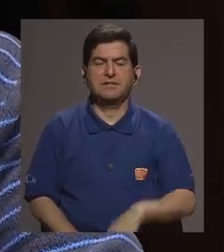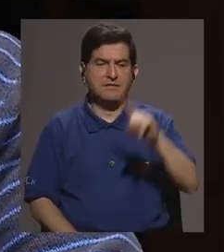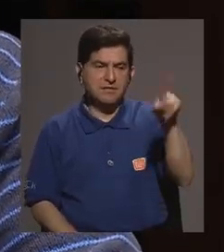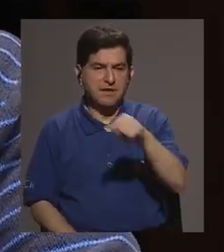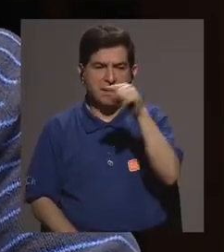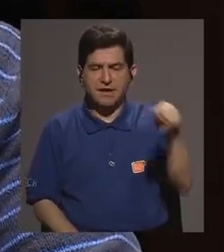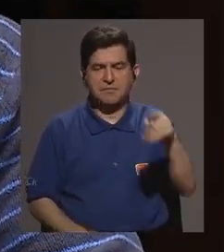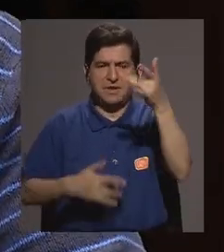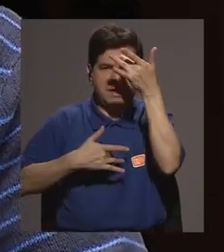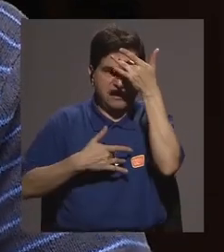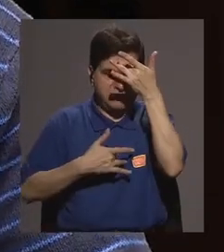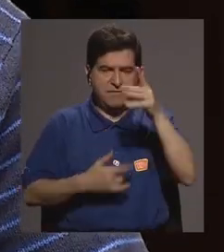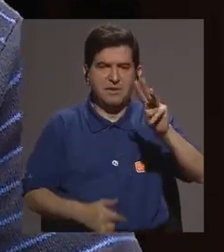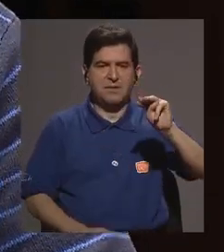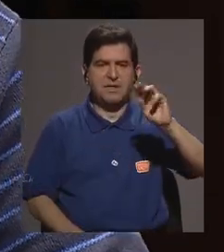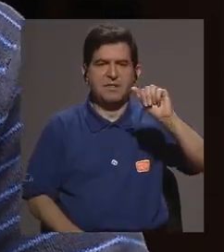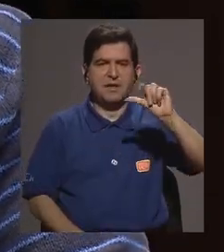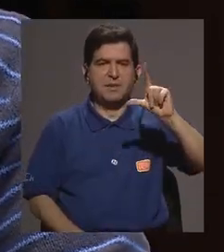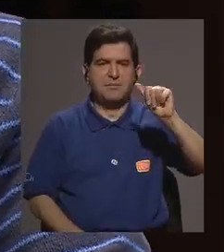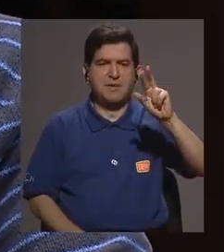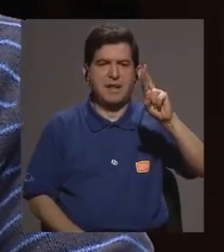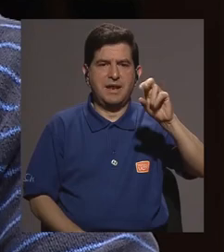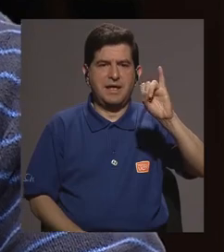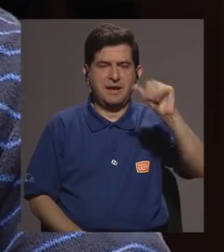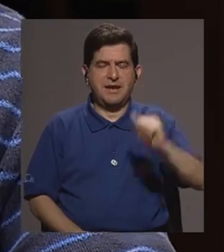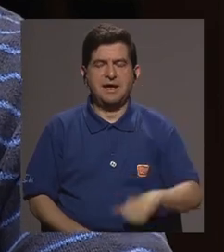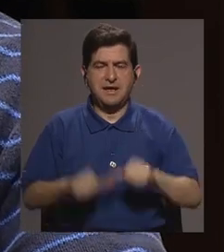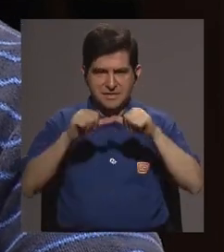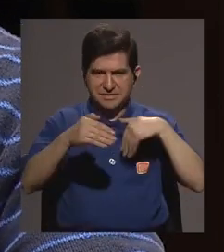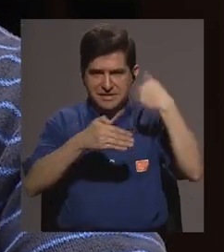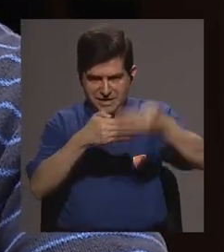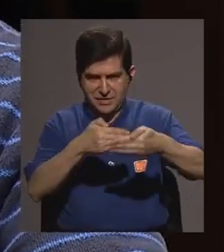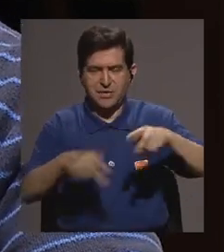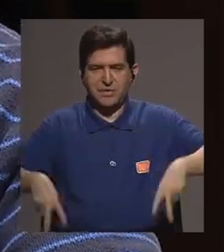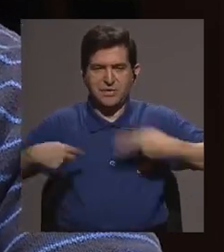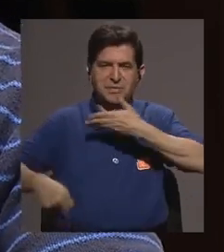erradicando la malaria somos vivir mejor y ya regresamos